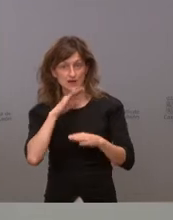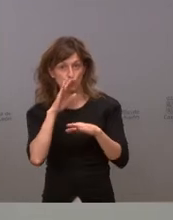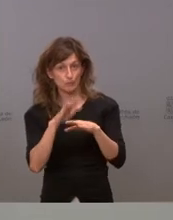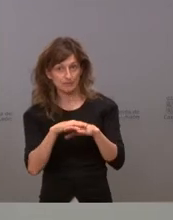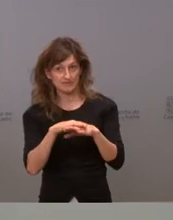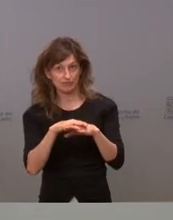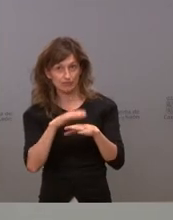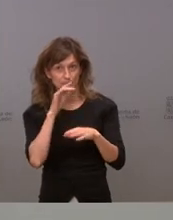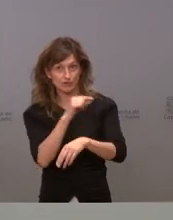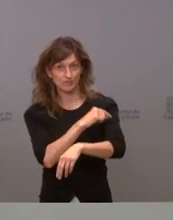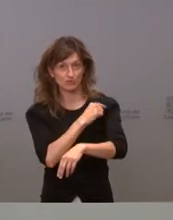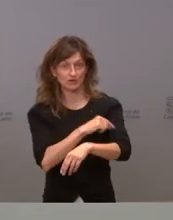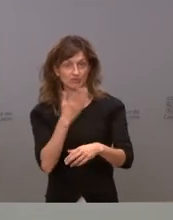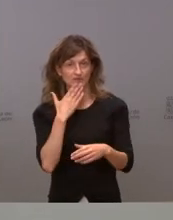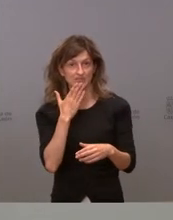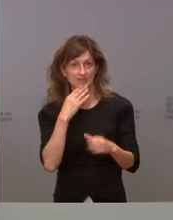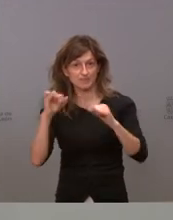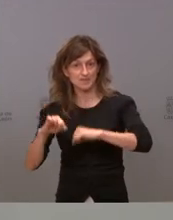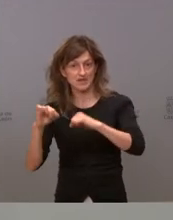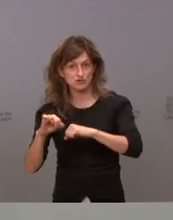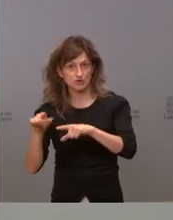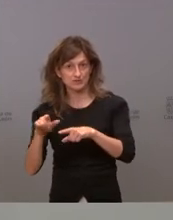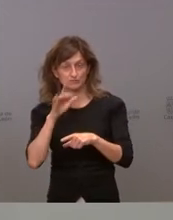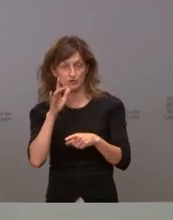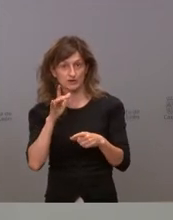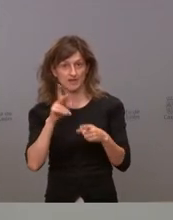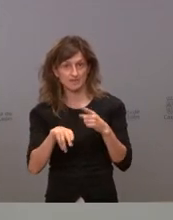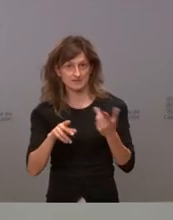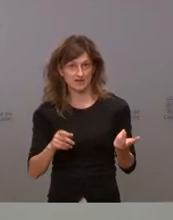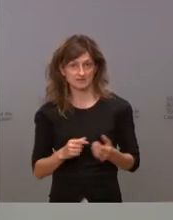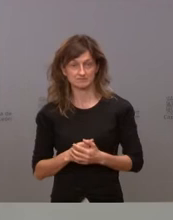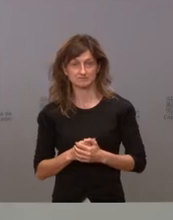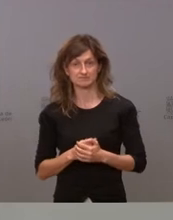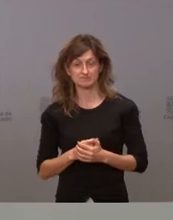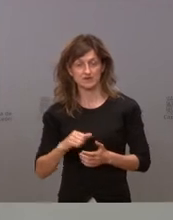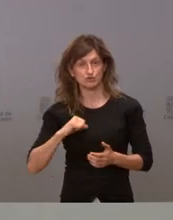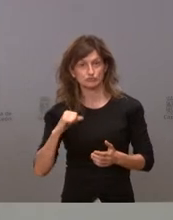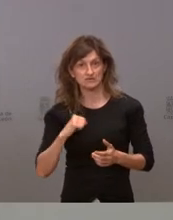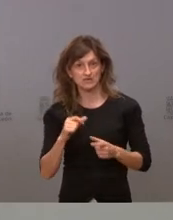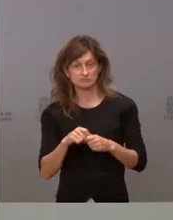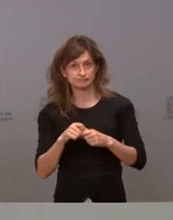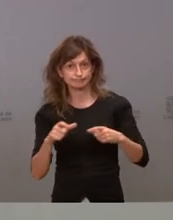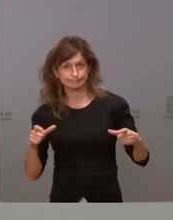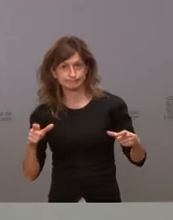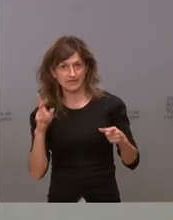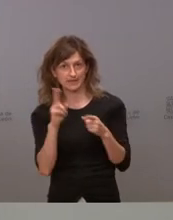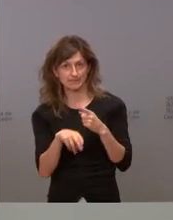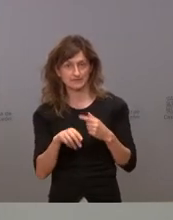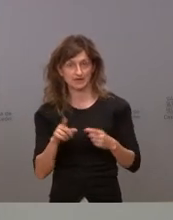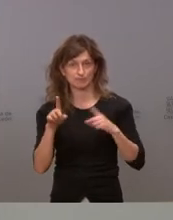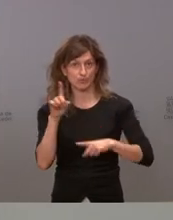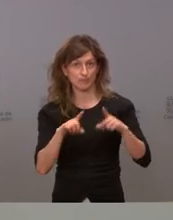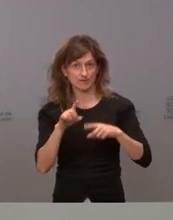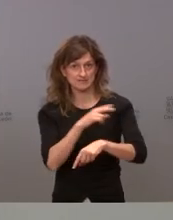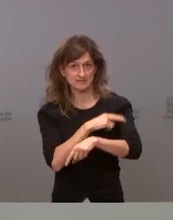con la vacunación de nuestros mayores para evitar si hubiéramos llegado aquí en otras circunstancias tendríamos un problema